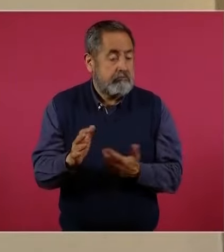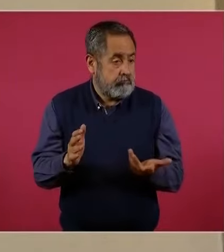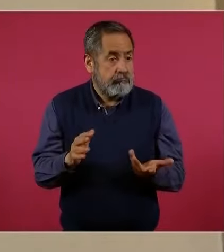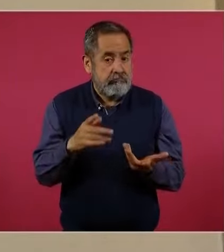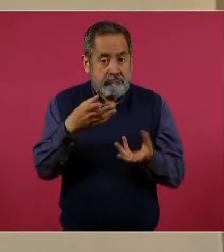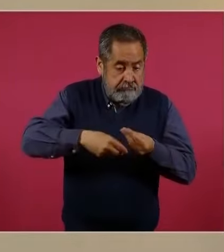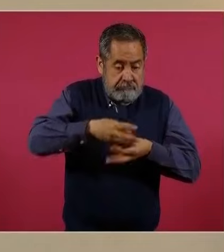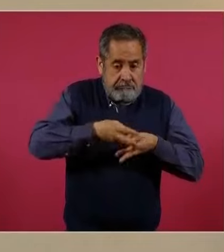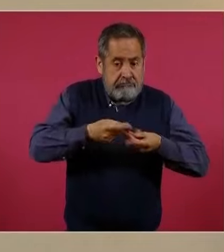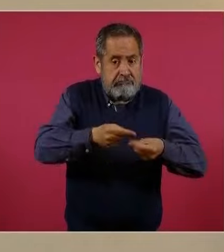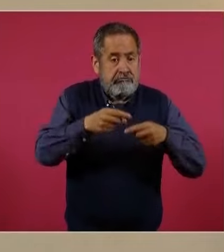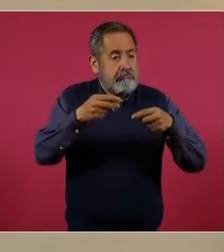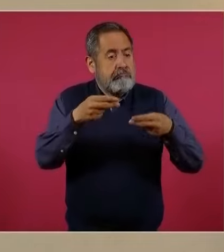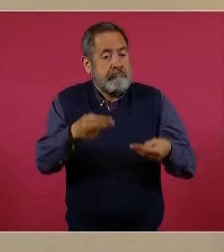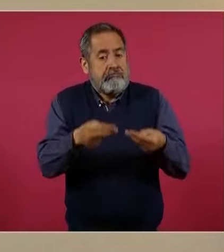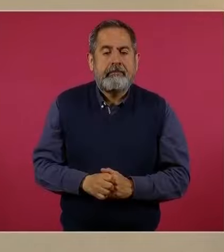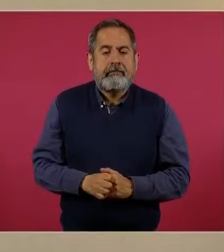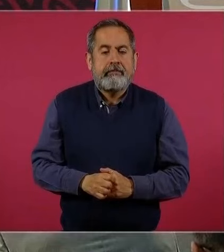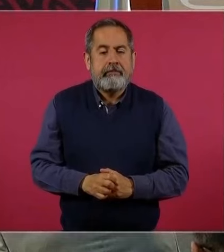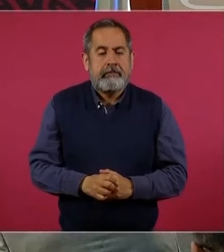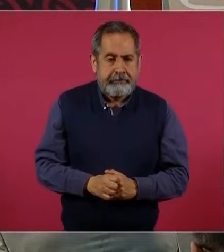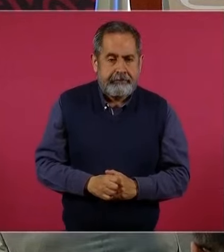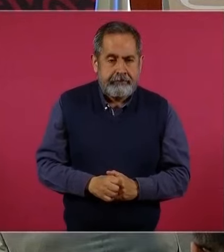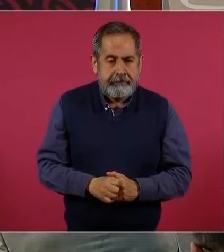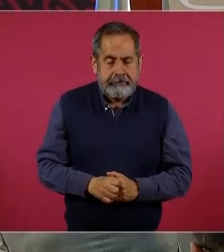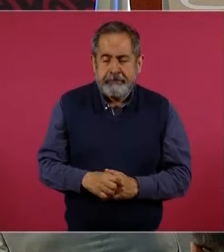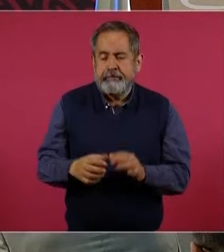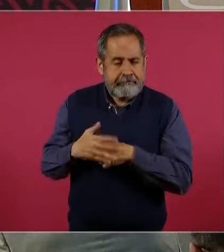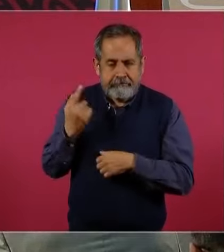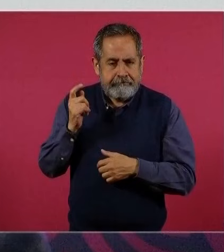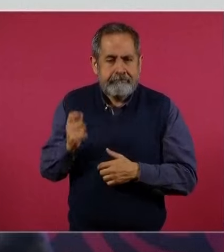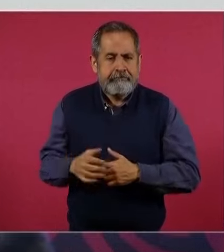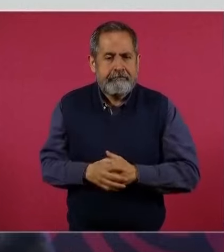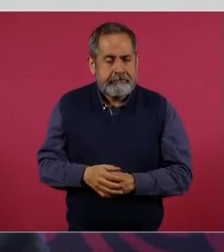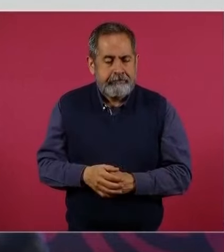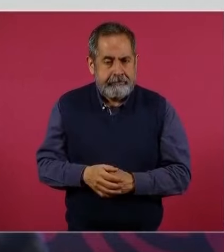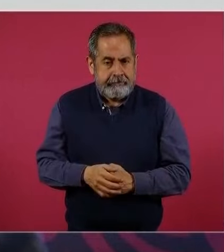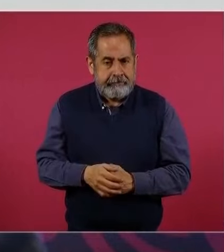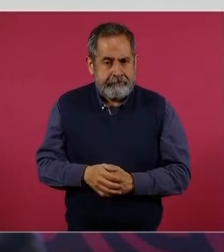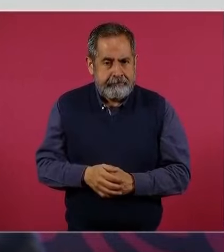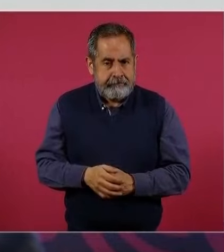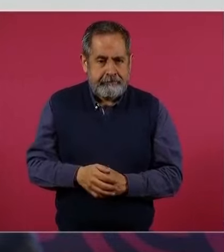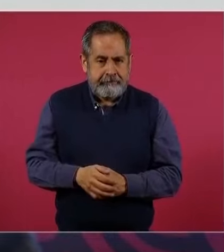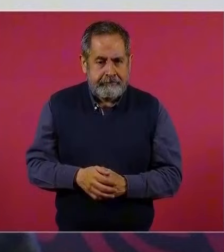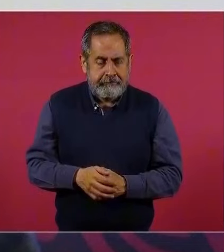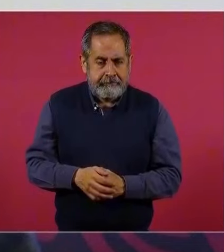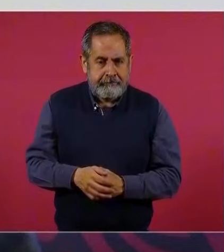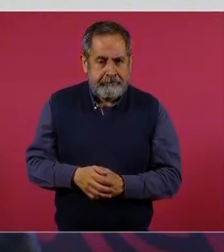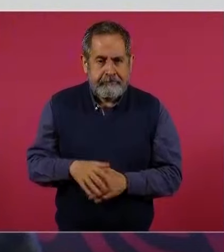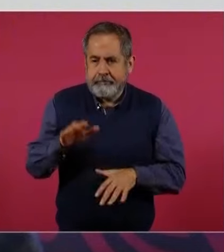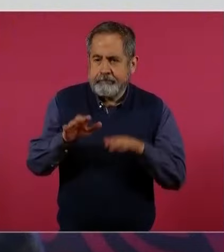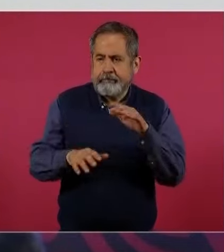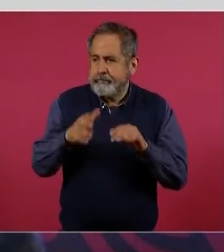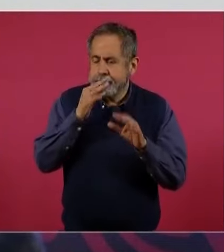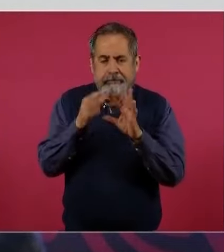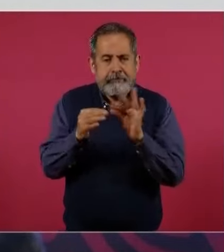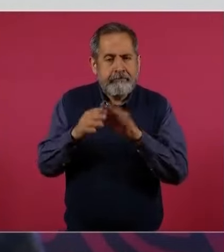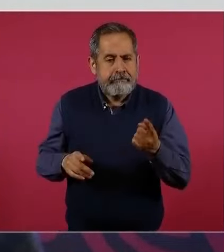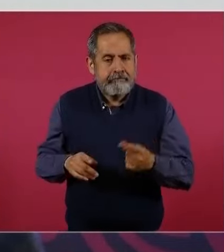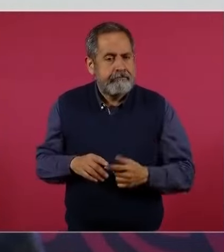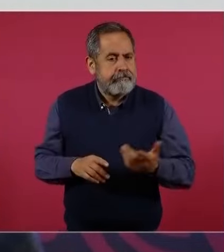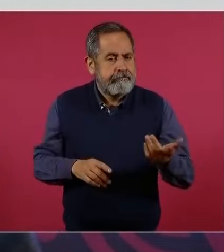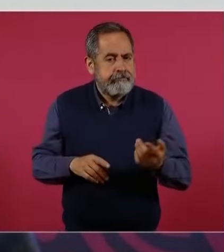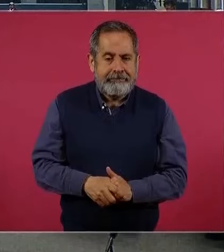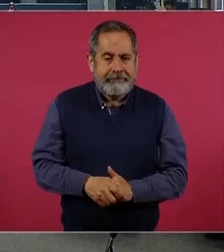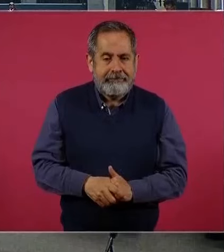del total de sus ingresos. Todo esto porque a veces no se cuenta con buenos